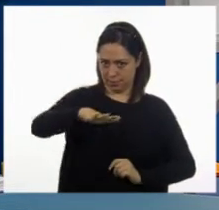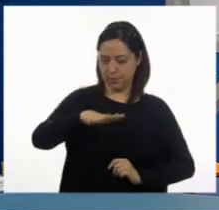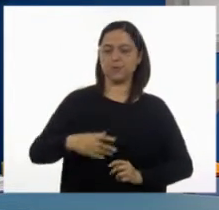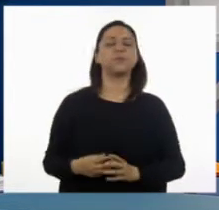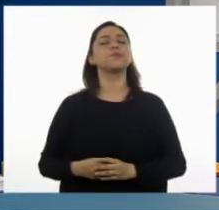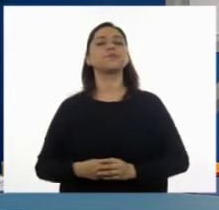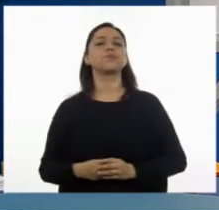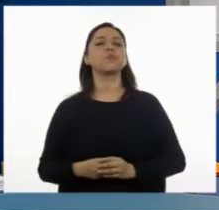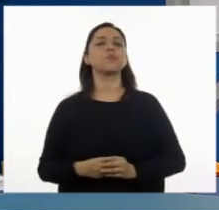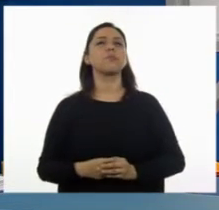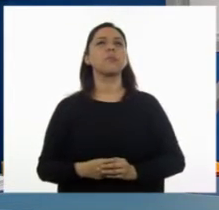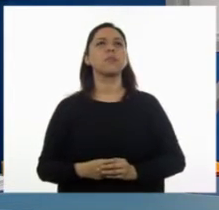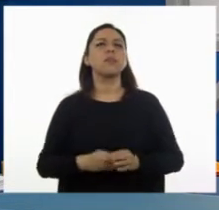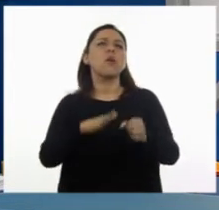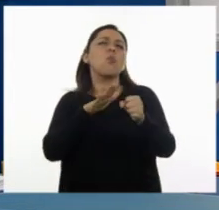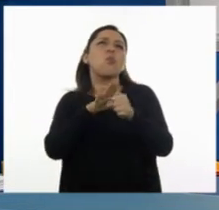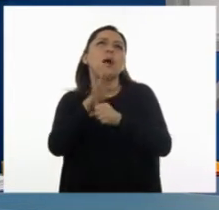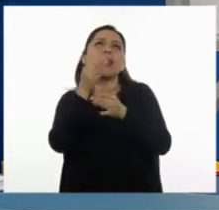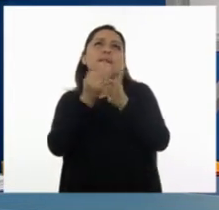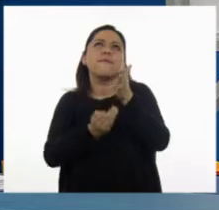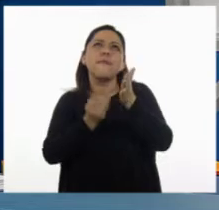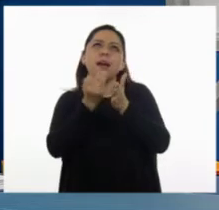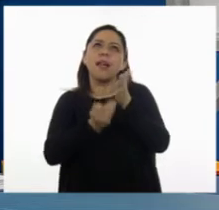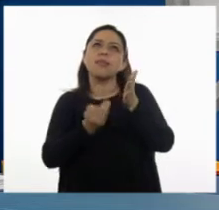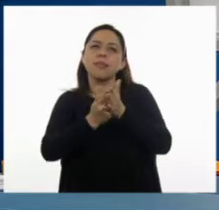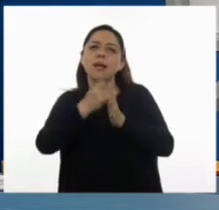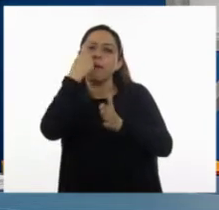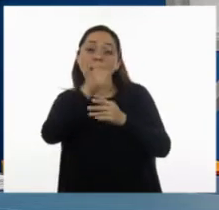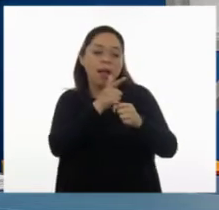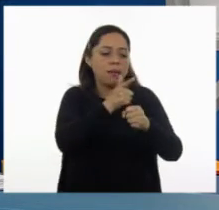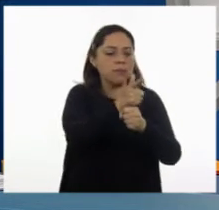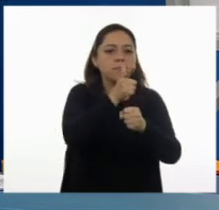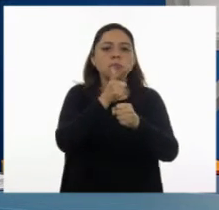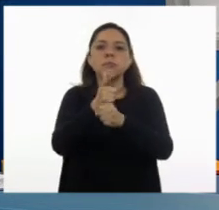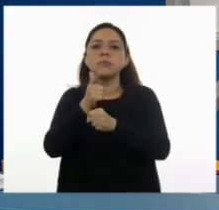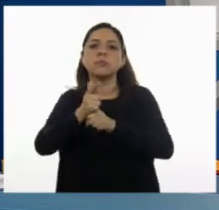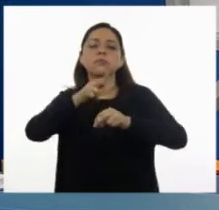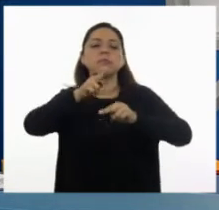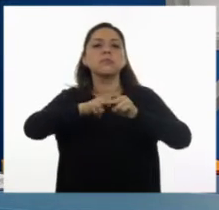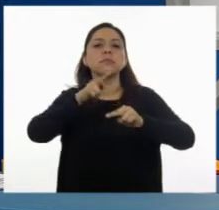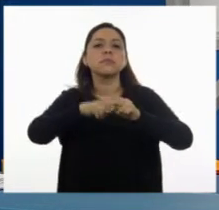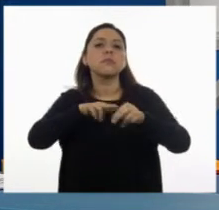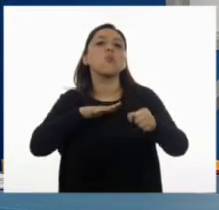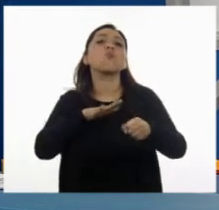información nos hace falta para poder identificar los asientos que van a ocupar los chicos?